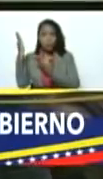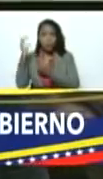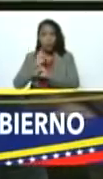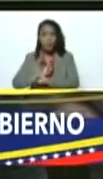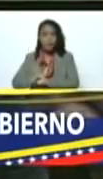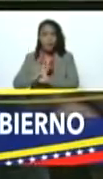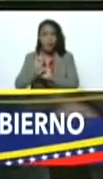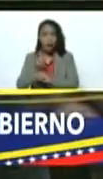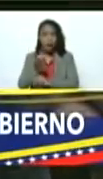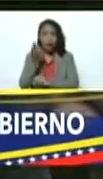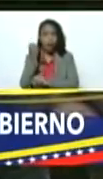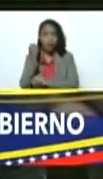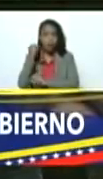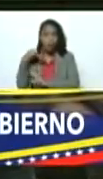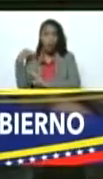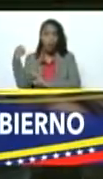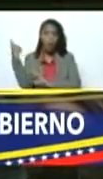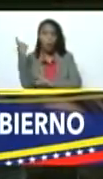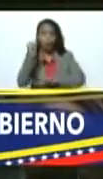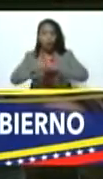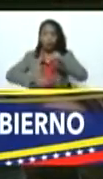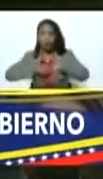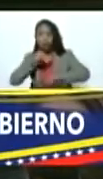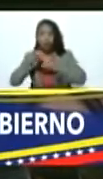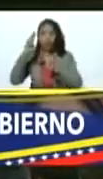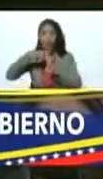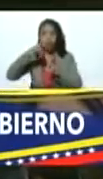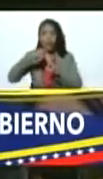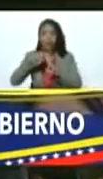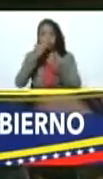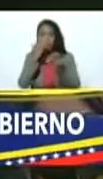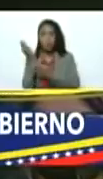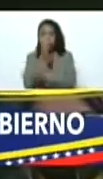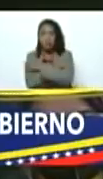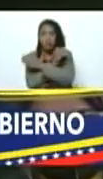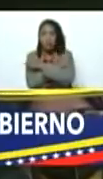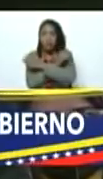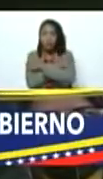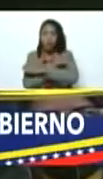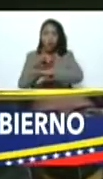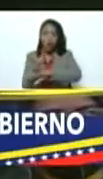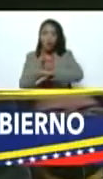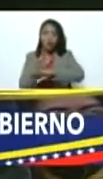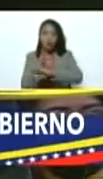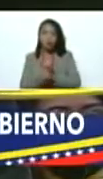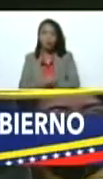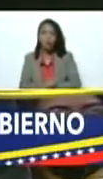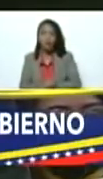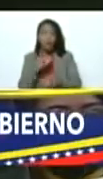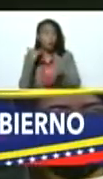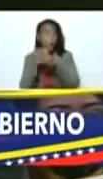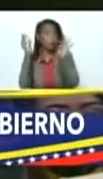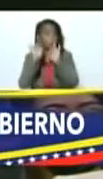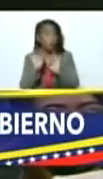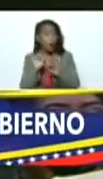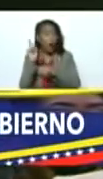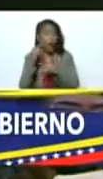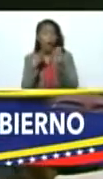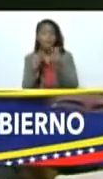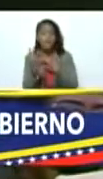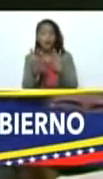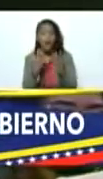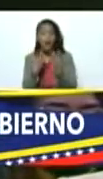ayer la vuelta al Táchira. Felicitaciones, Freddy Bernal. Igualmente están en la feria